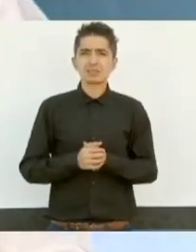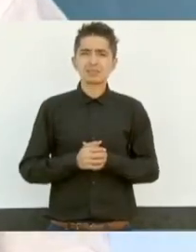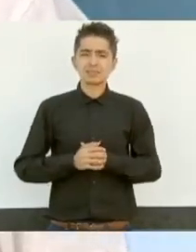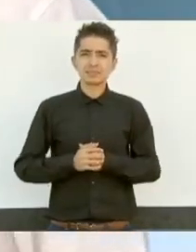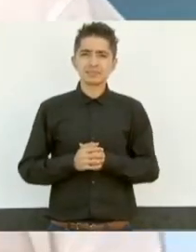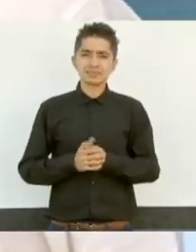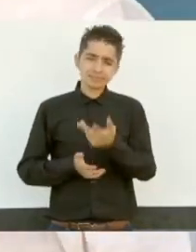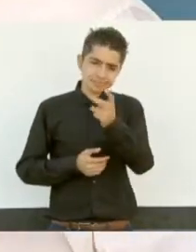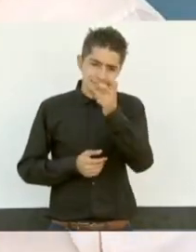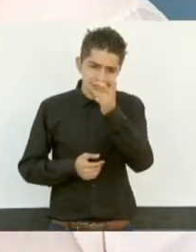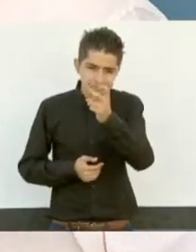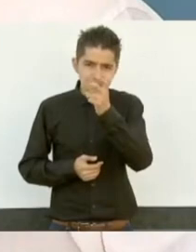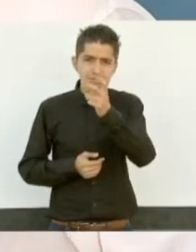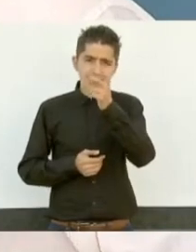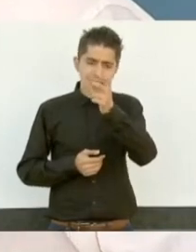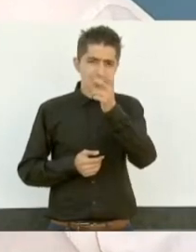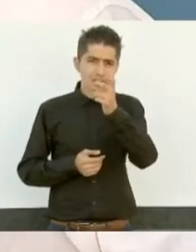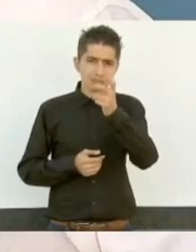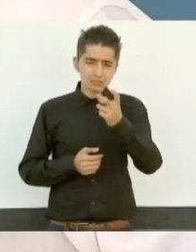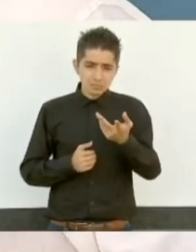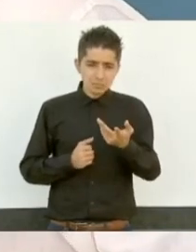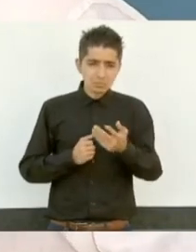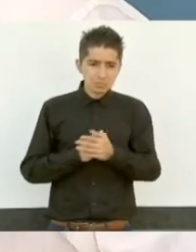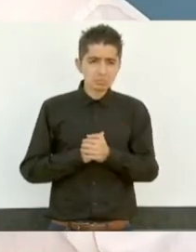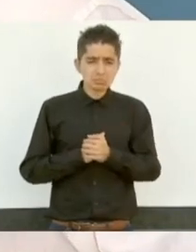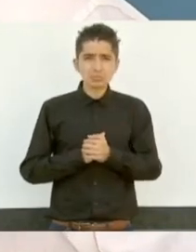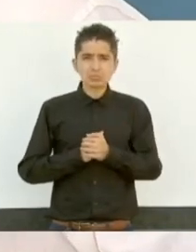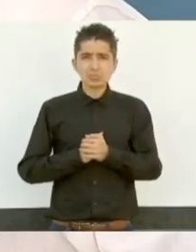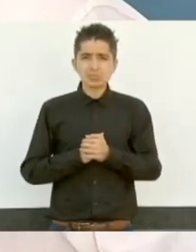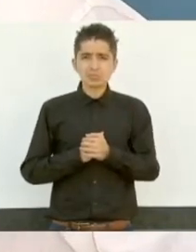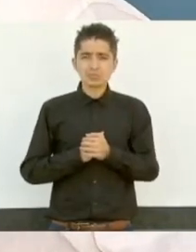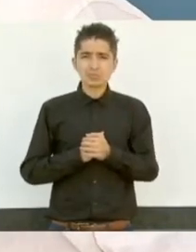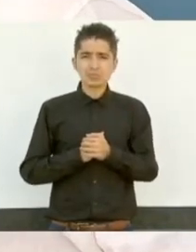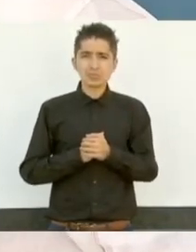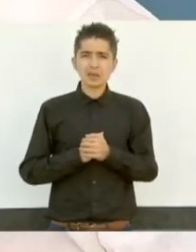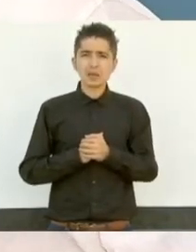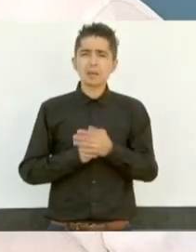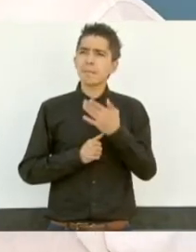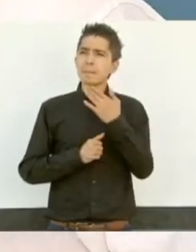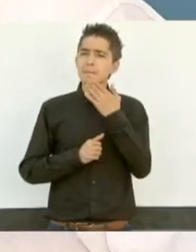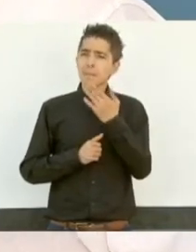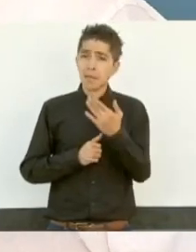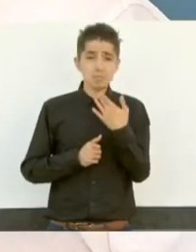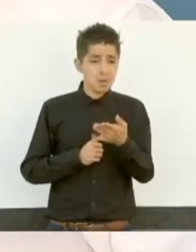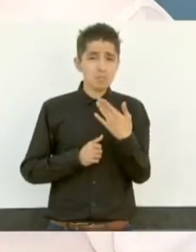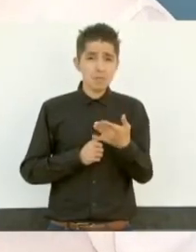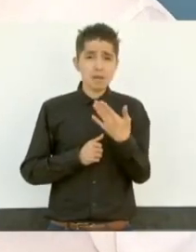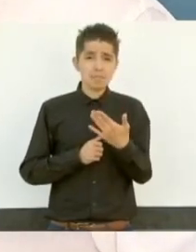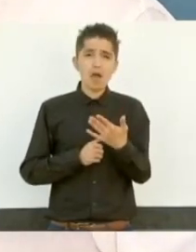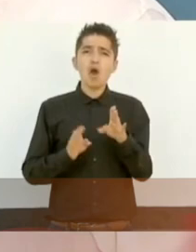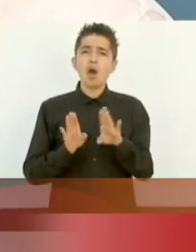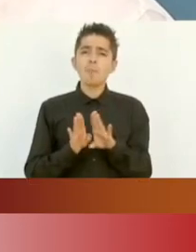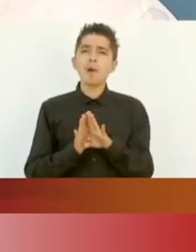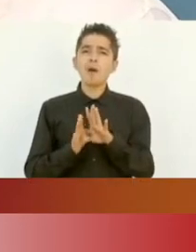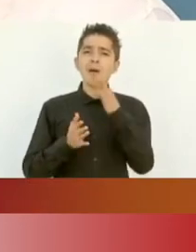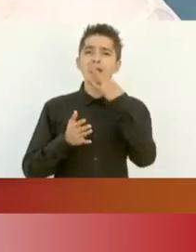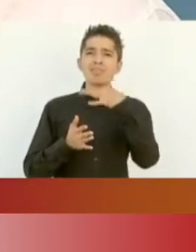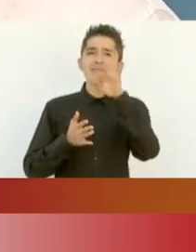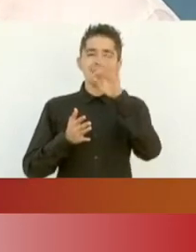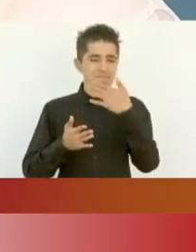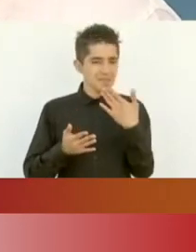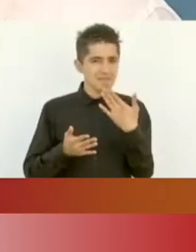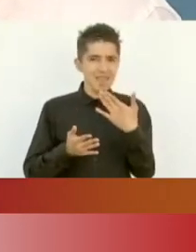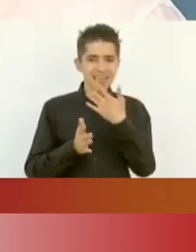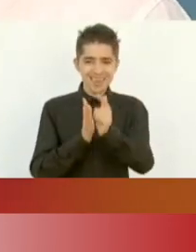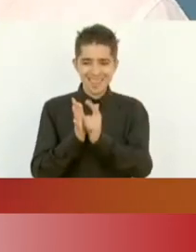Por eso fue muy acertado llevar a cabo esa reforma que,